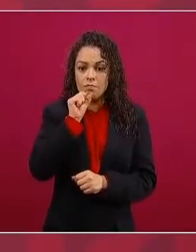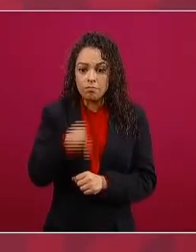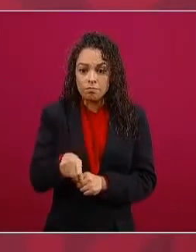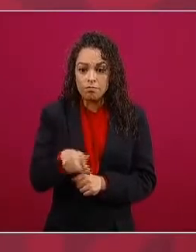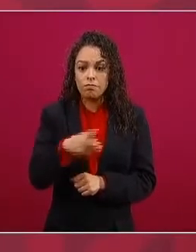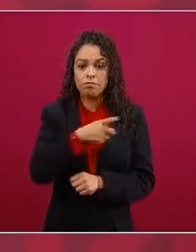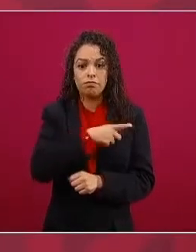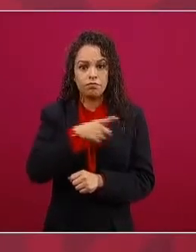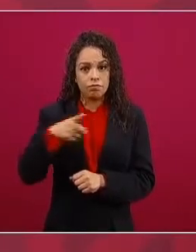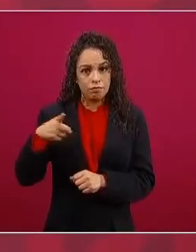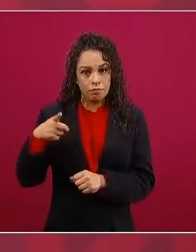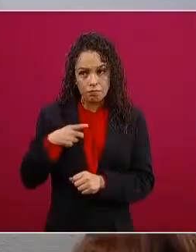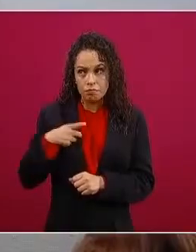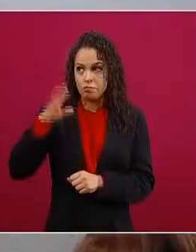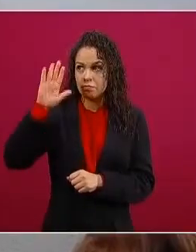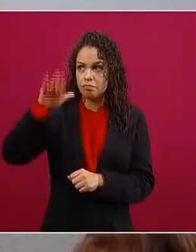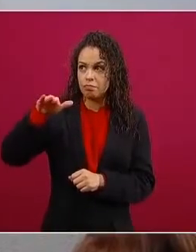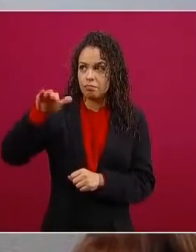llamados a declarar